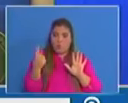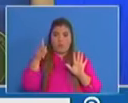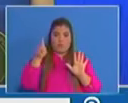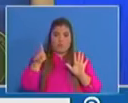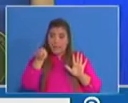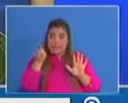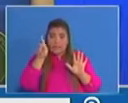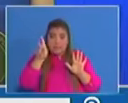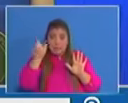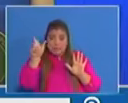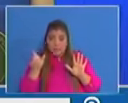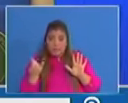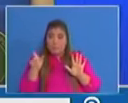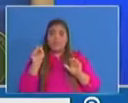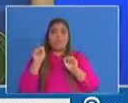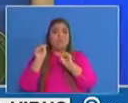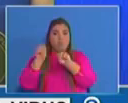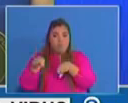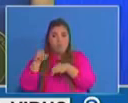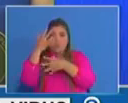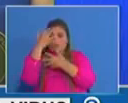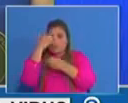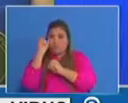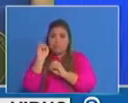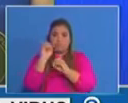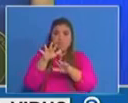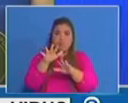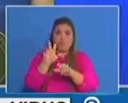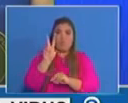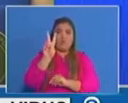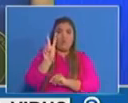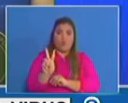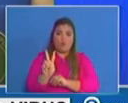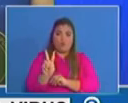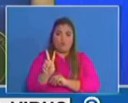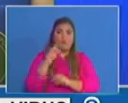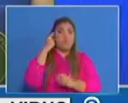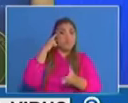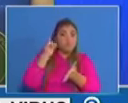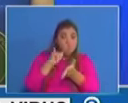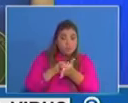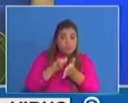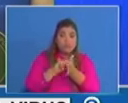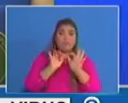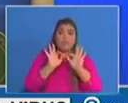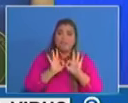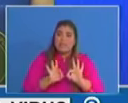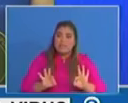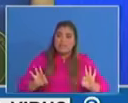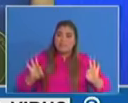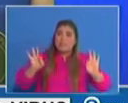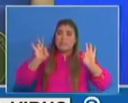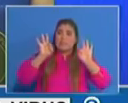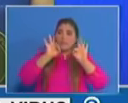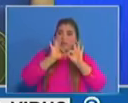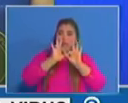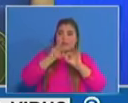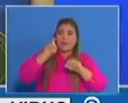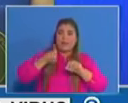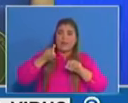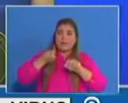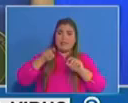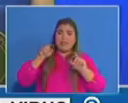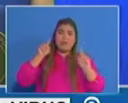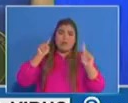de contagiar a dos. Por lo tanto, es muy importante que lleguemos a la meta que